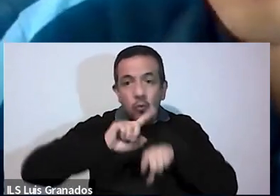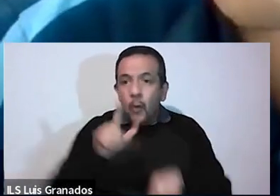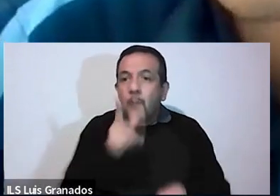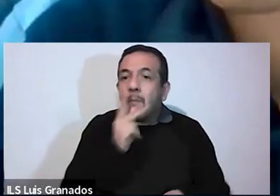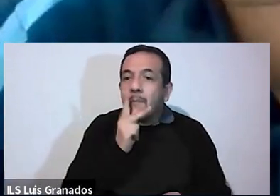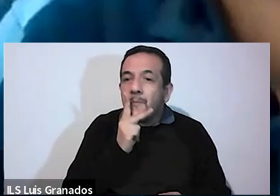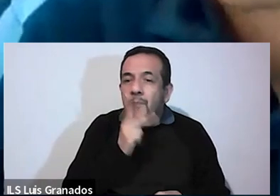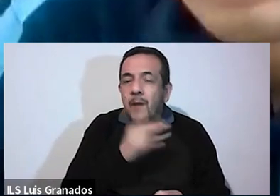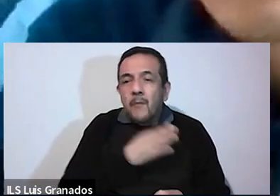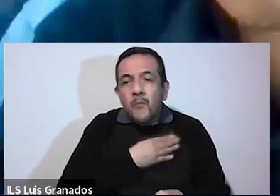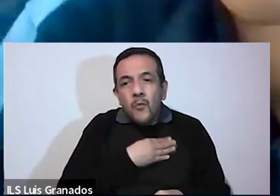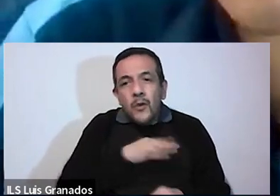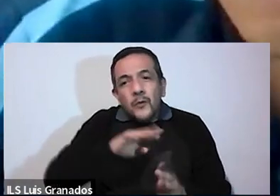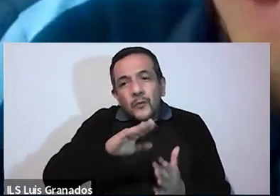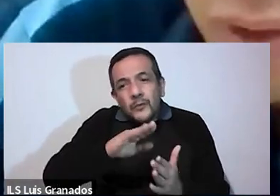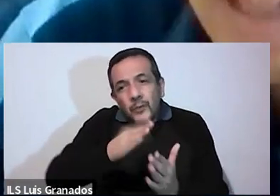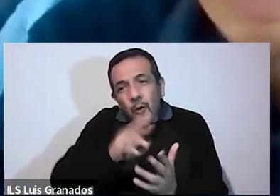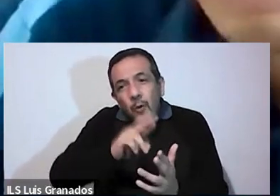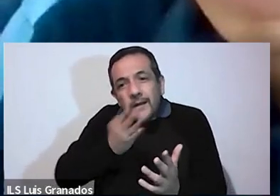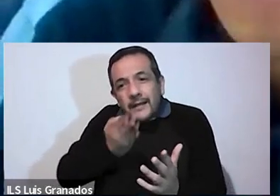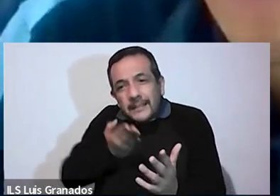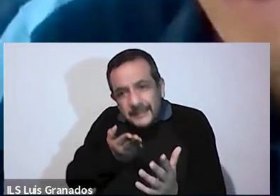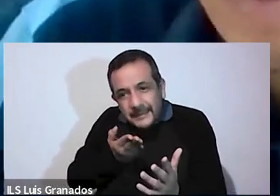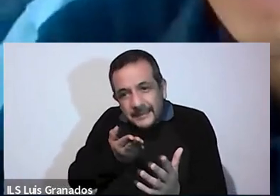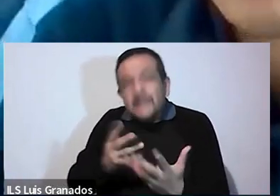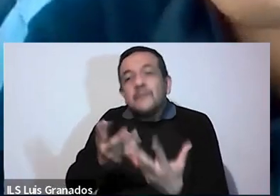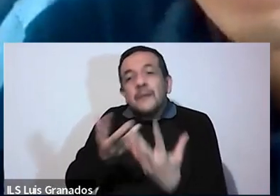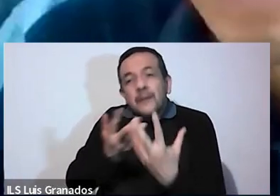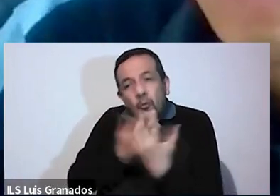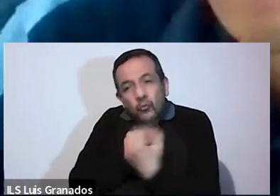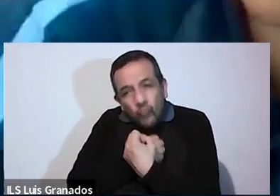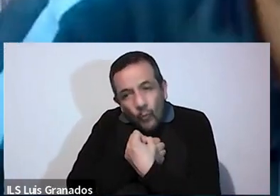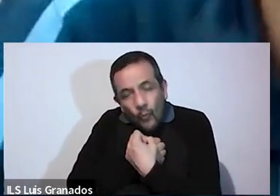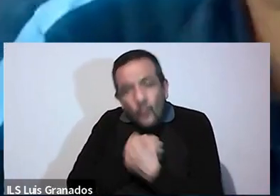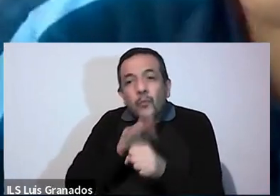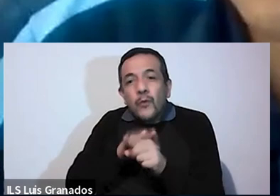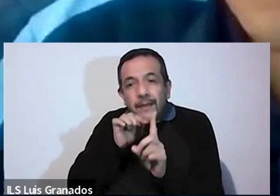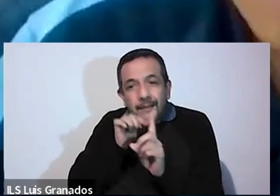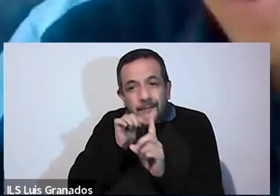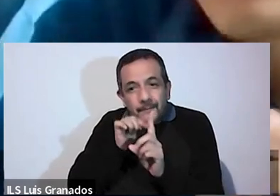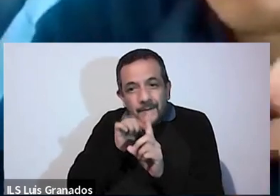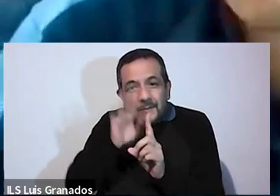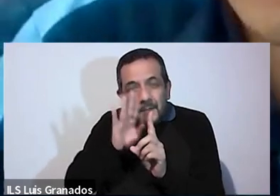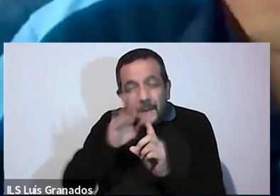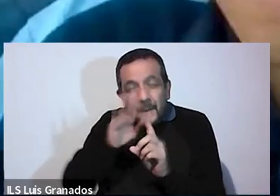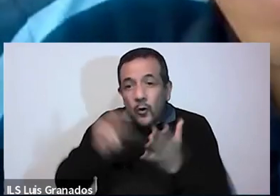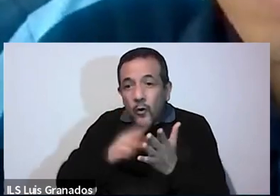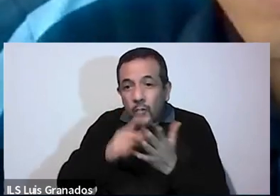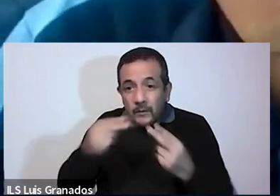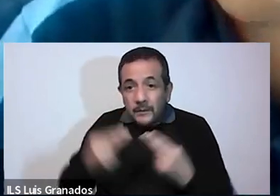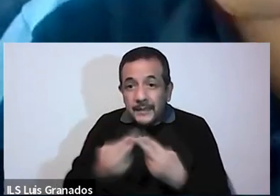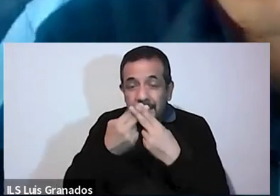Pues es como si el hijo volviera a nacer, por eso esa cara de niño, ¿verdad? De recién nacido, al menos a mi parecer,